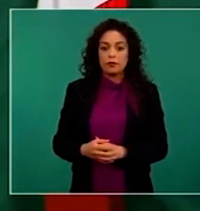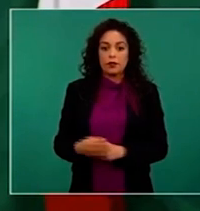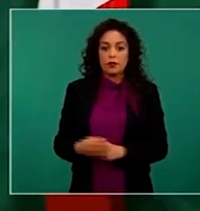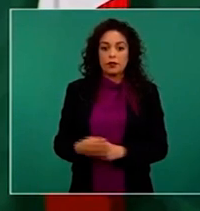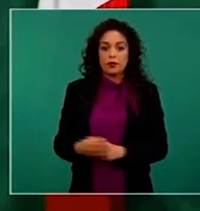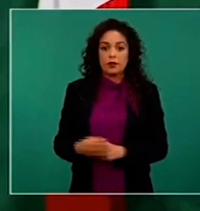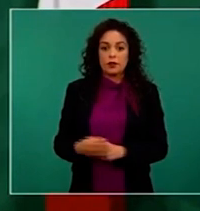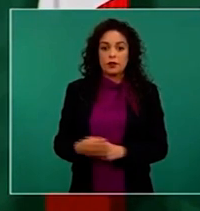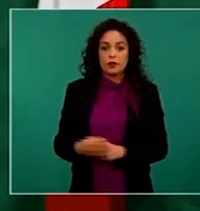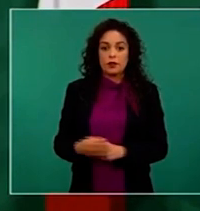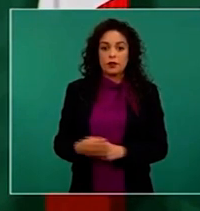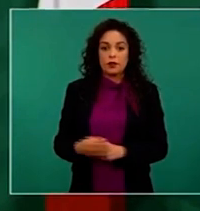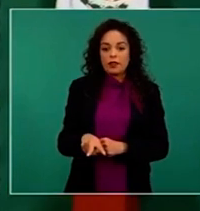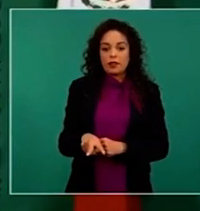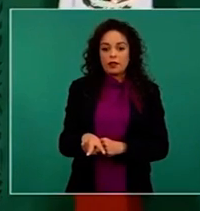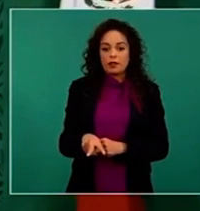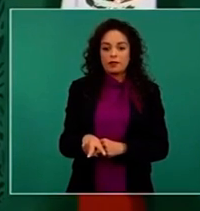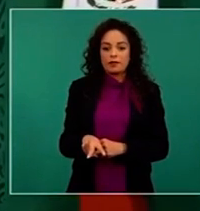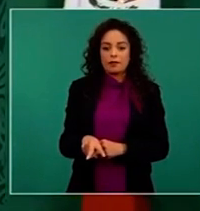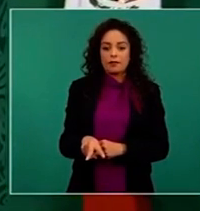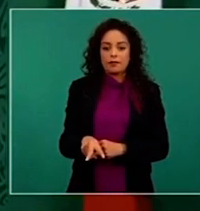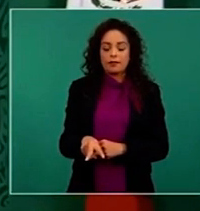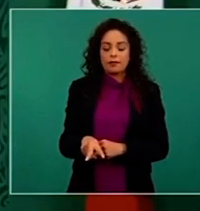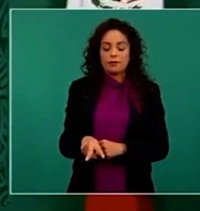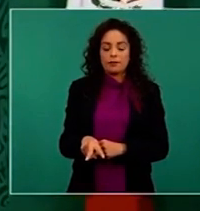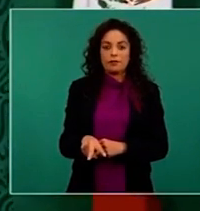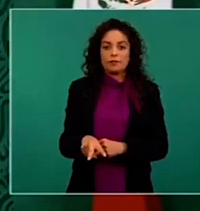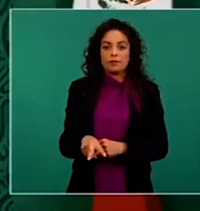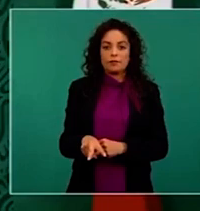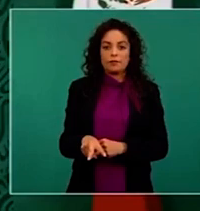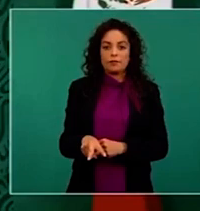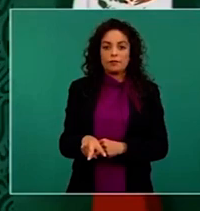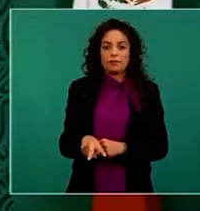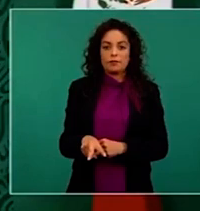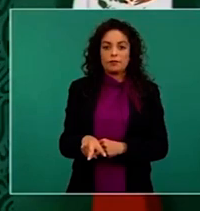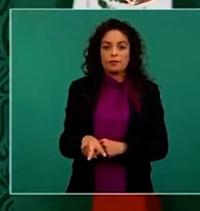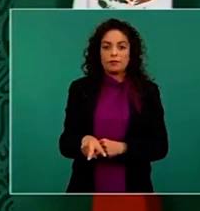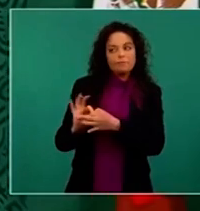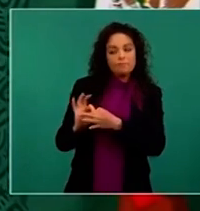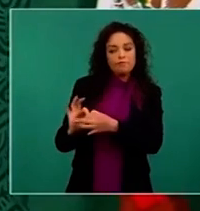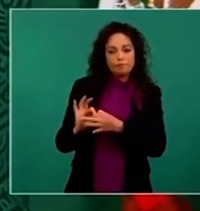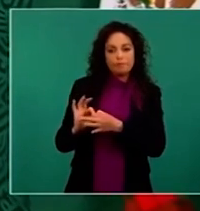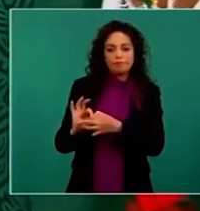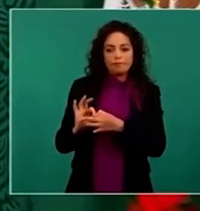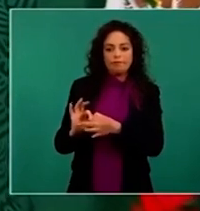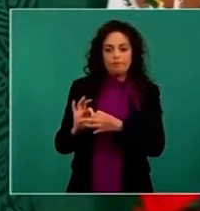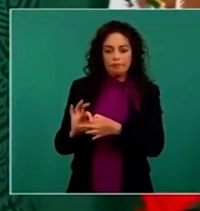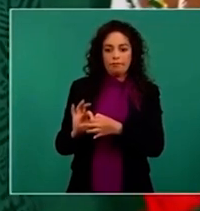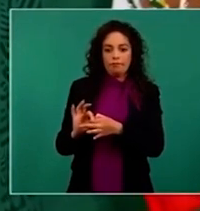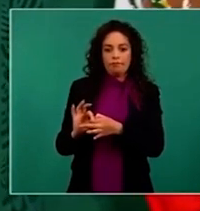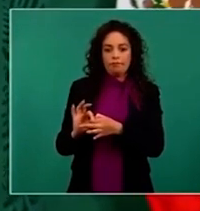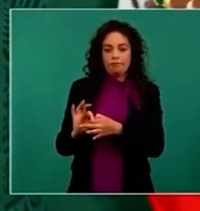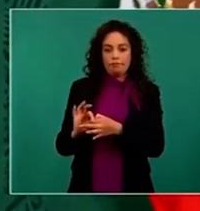es un asunto en el que estamos trabajando de manera coordinada. La fiscalía, el